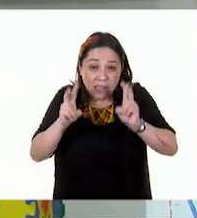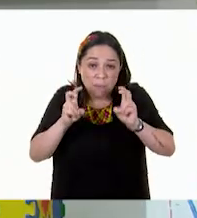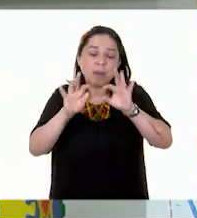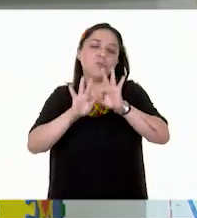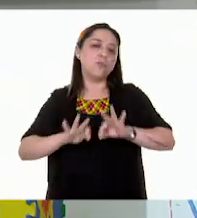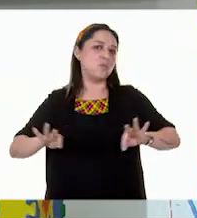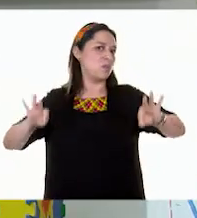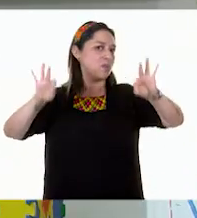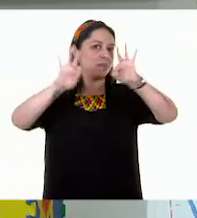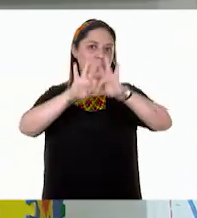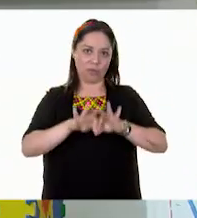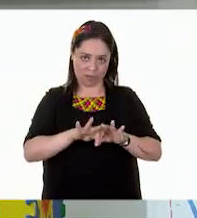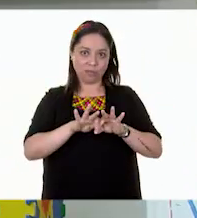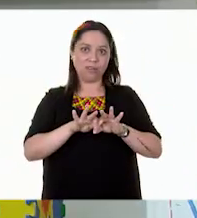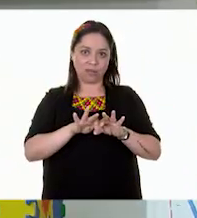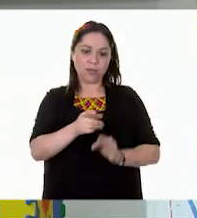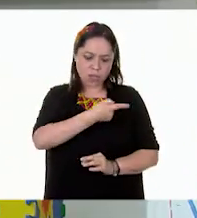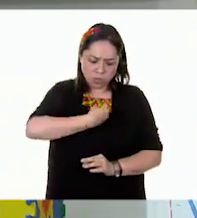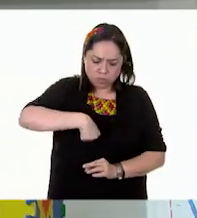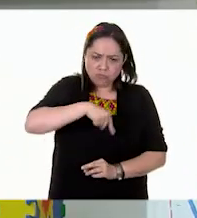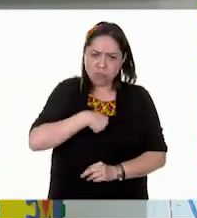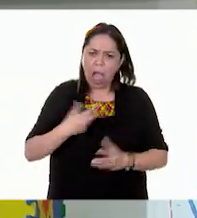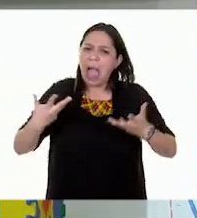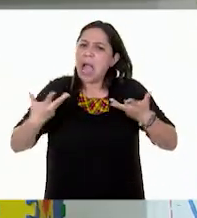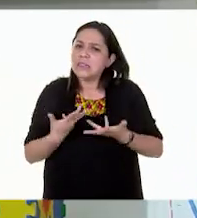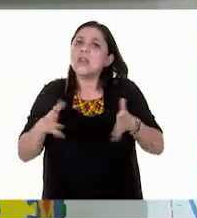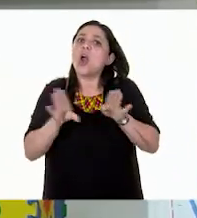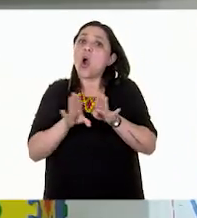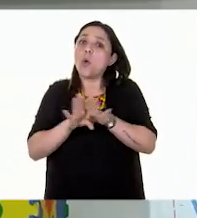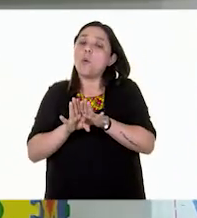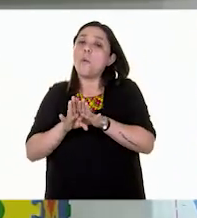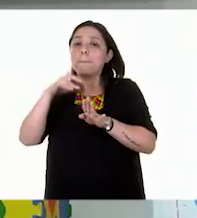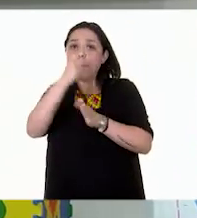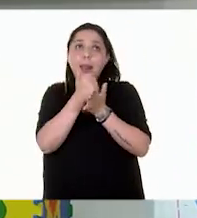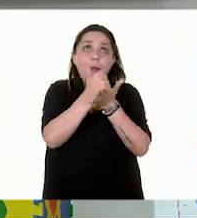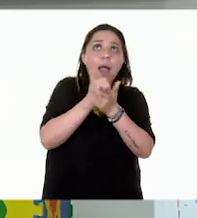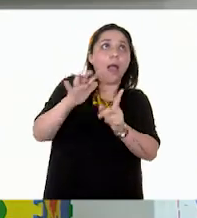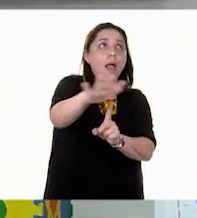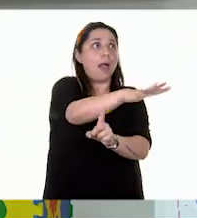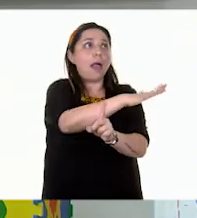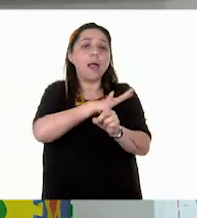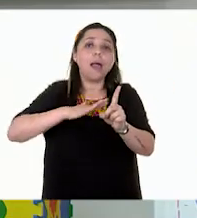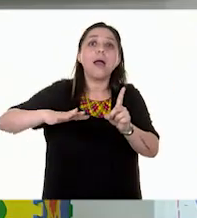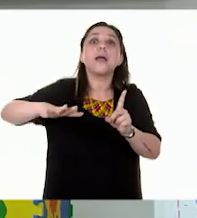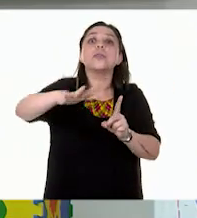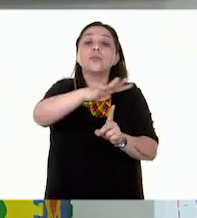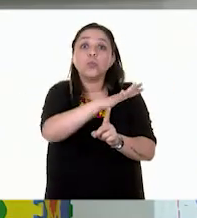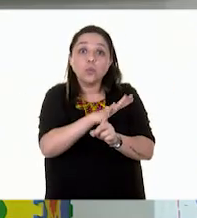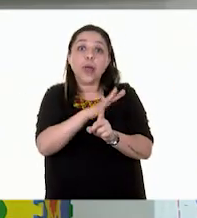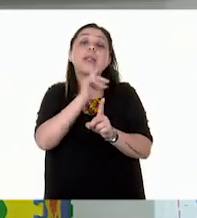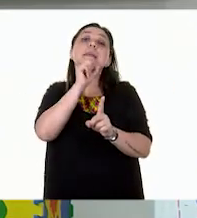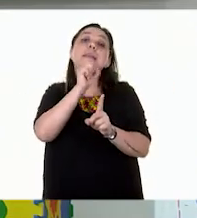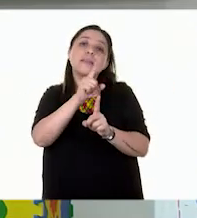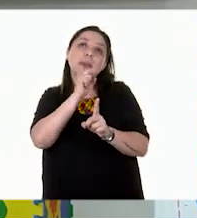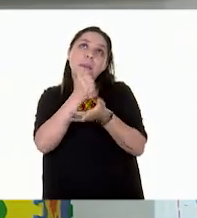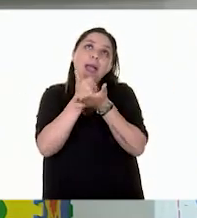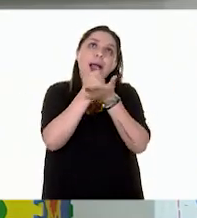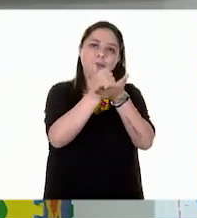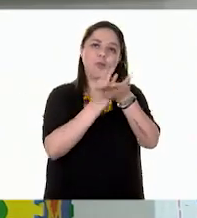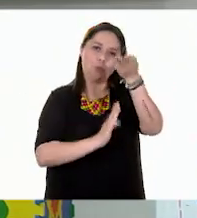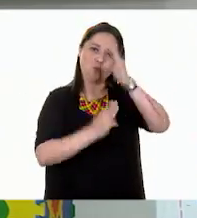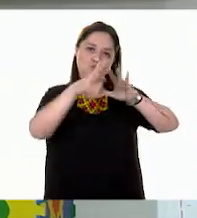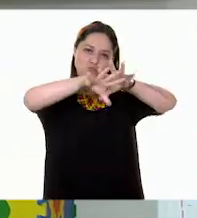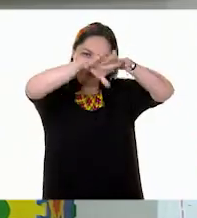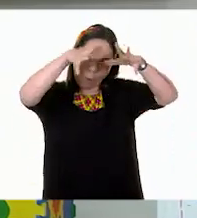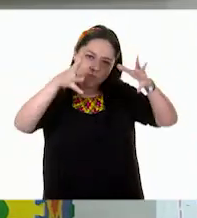que podemos hacer de forma conjunta para el beneficio del medio ambiente y por tal a favor de nuestro planeta. Por cierto,